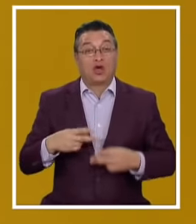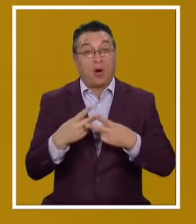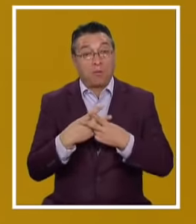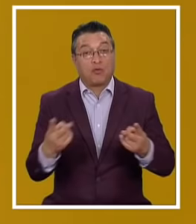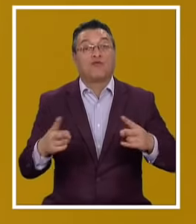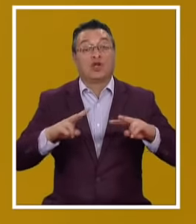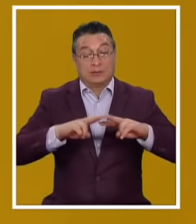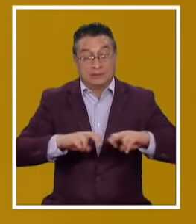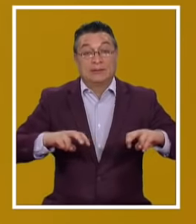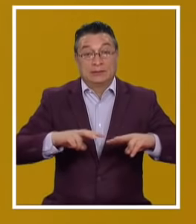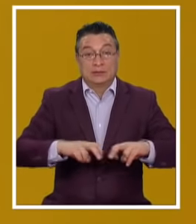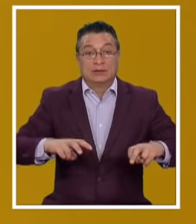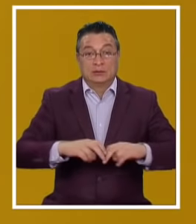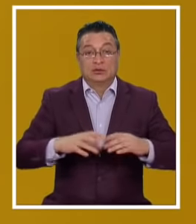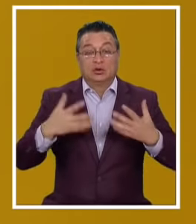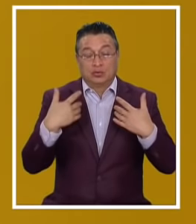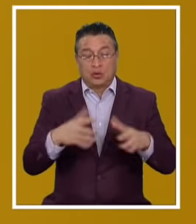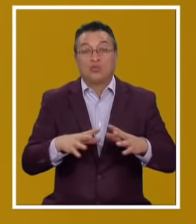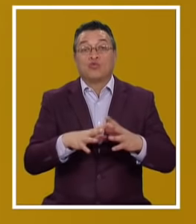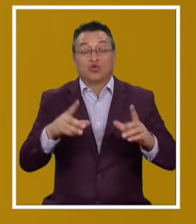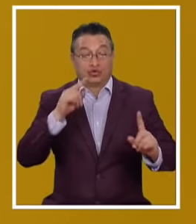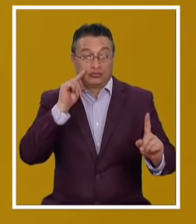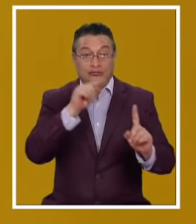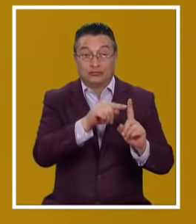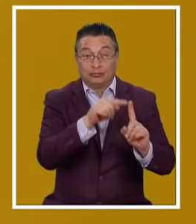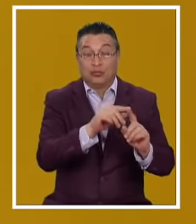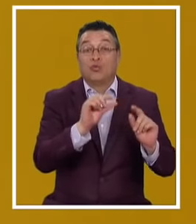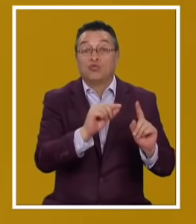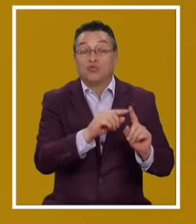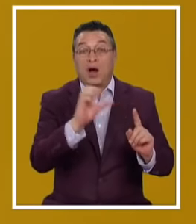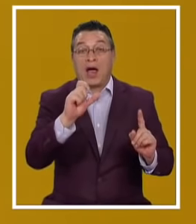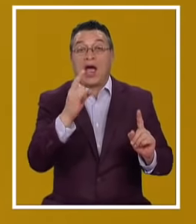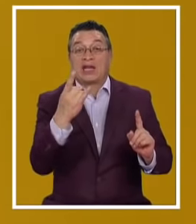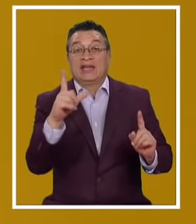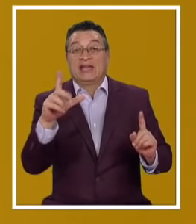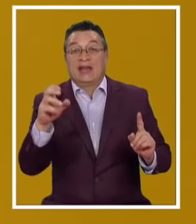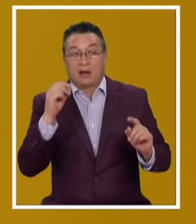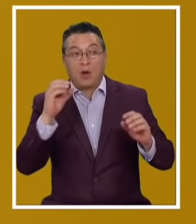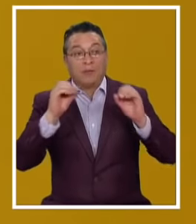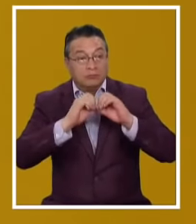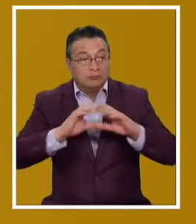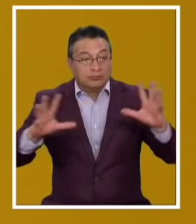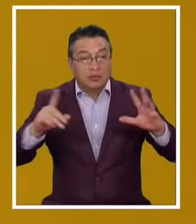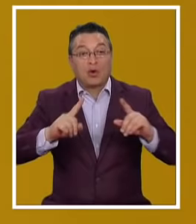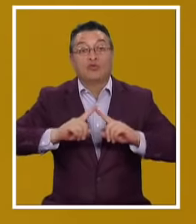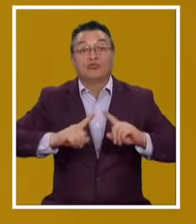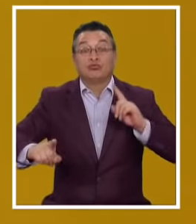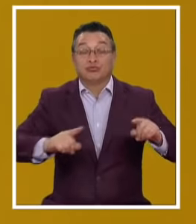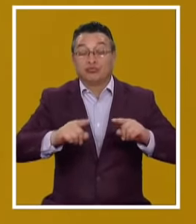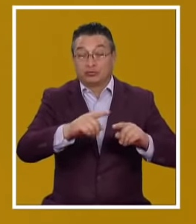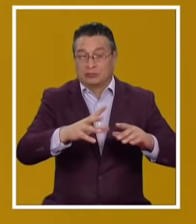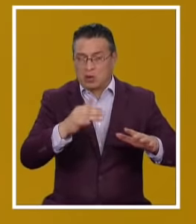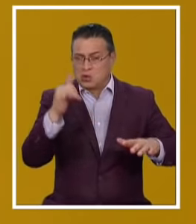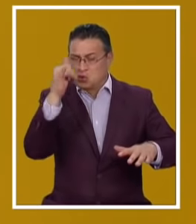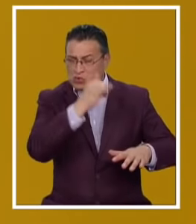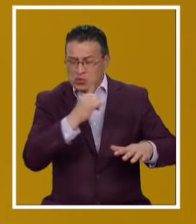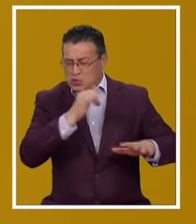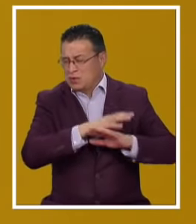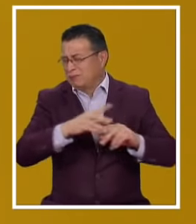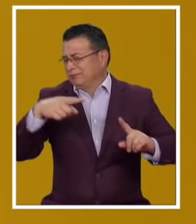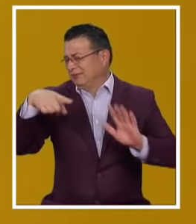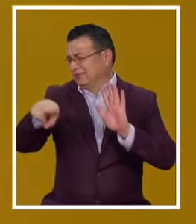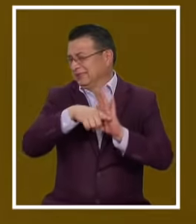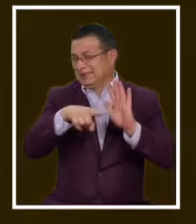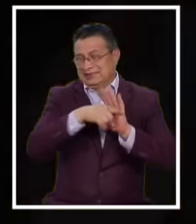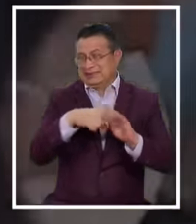Ha investigado De manera Desformalizada Al alcalde de Aguilera Traigan un poco De luz Sobre una administración Municipal Oscura y nefasta Para